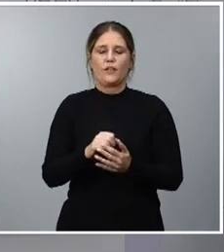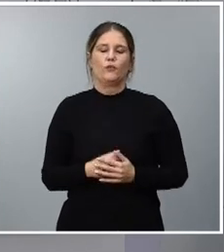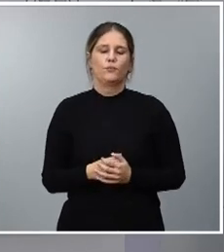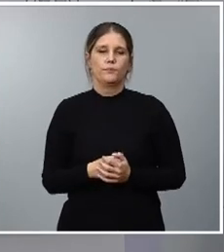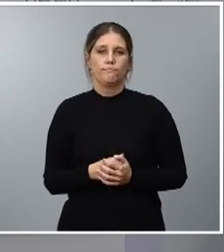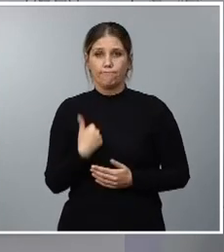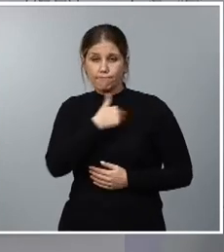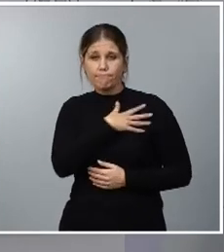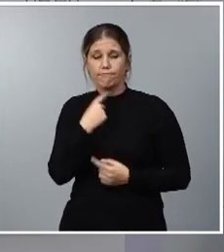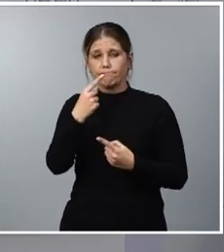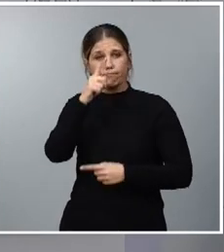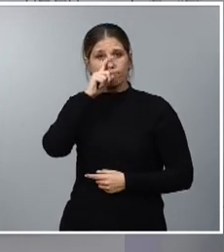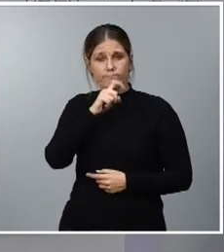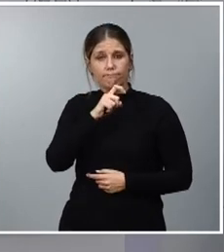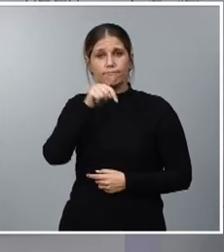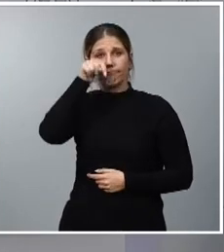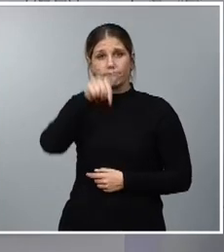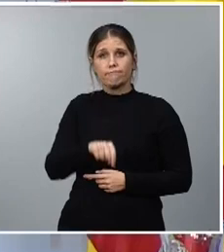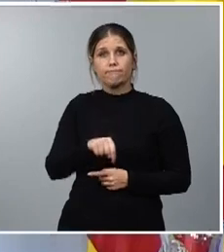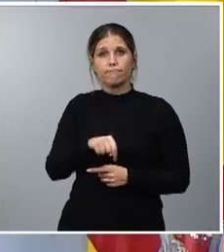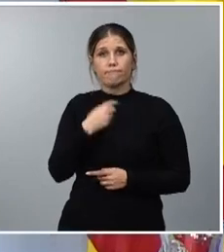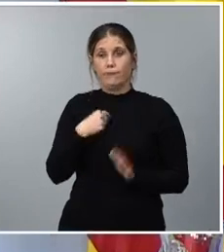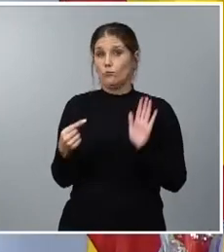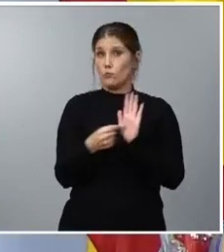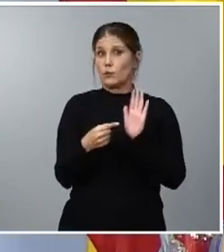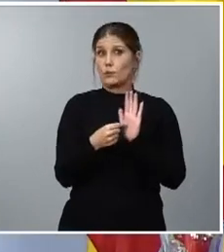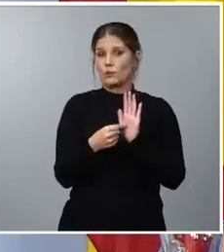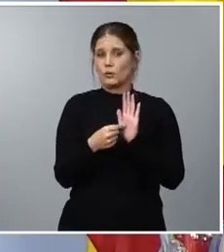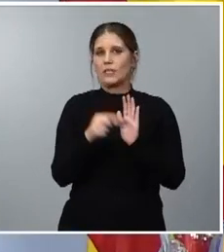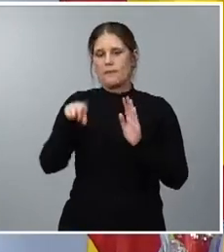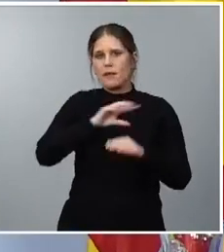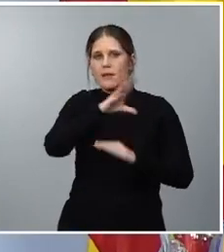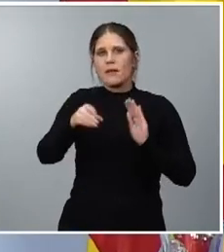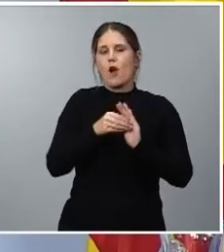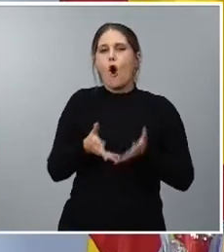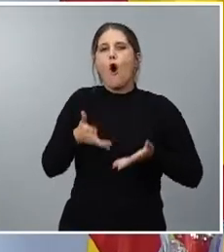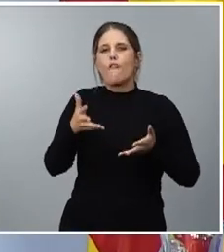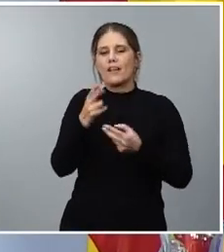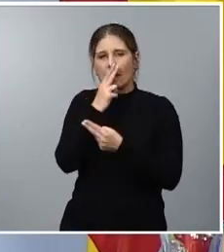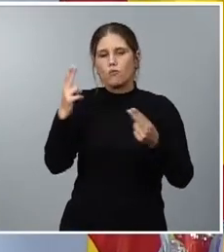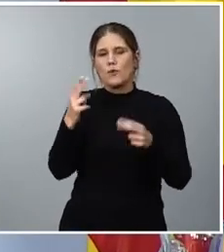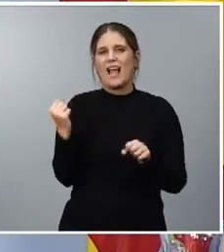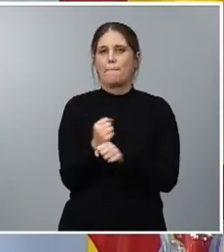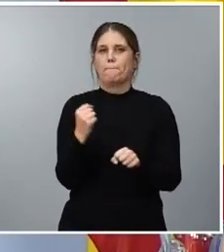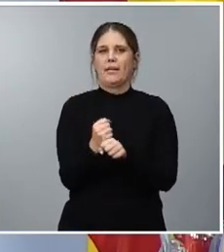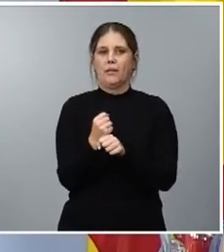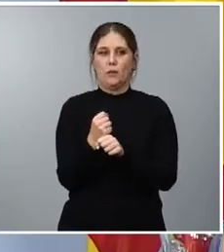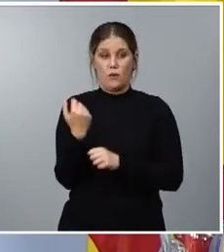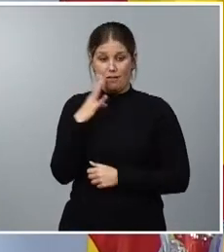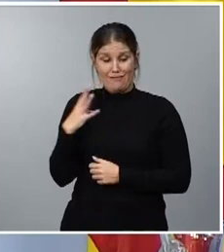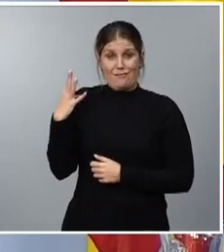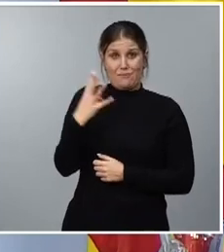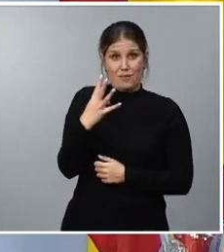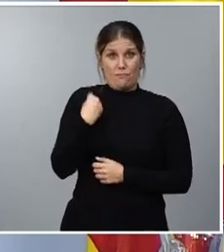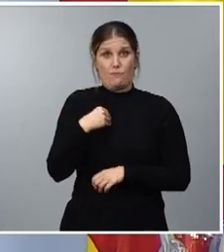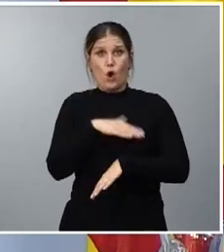recordar que también en este punto se incorpora la oferta pública de empleo que durante estos cuatro años del